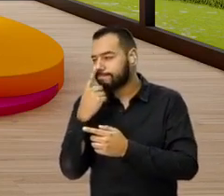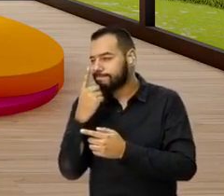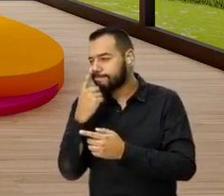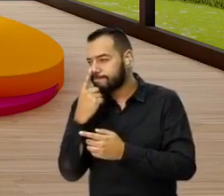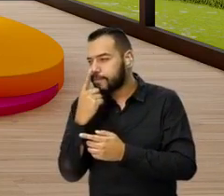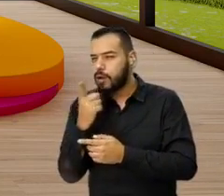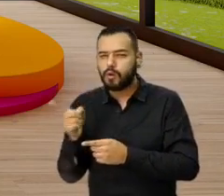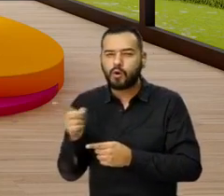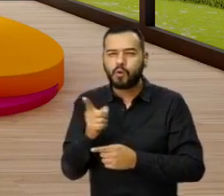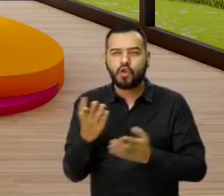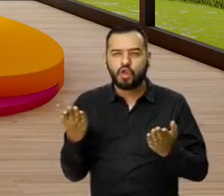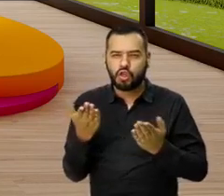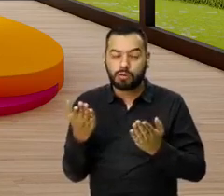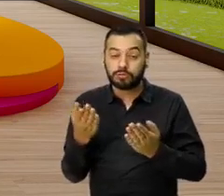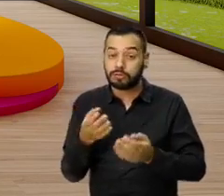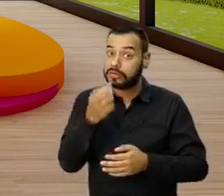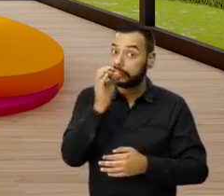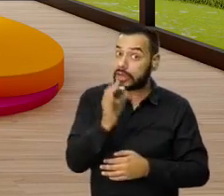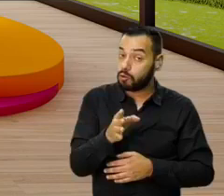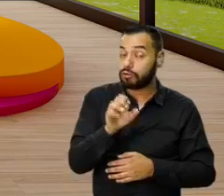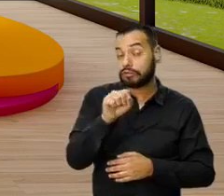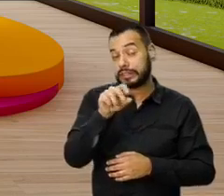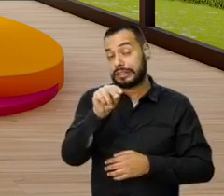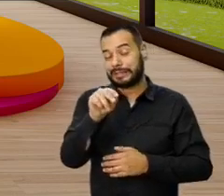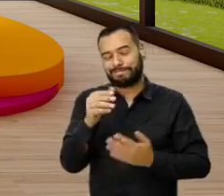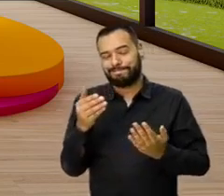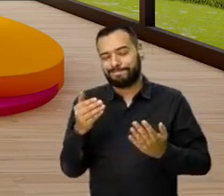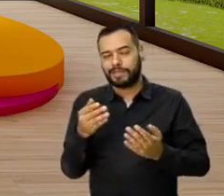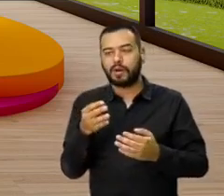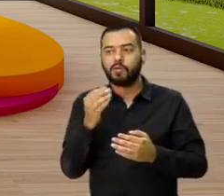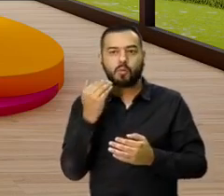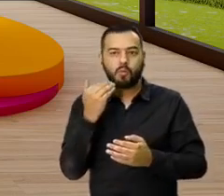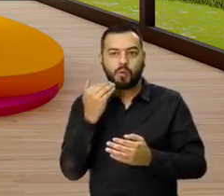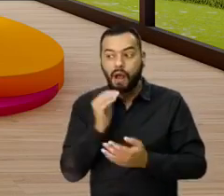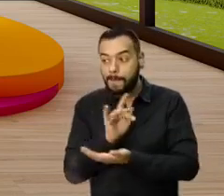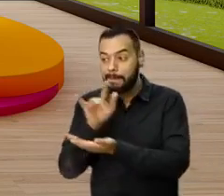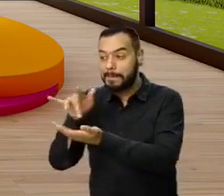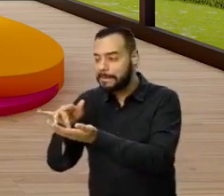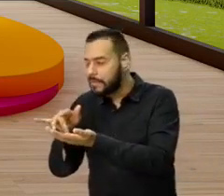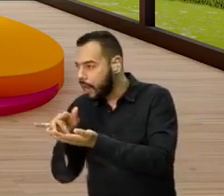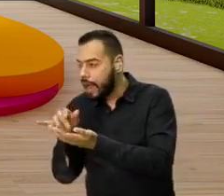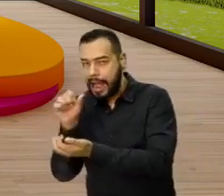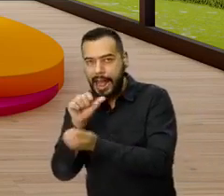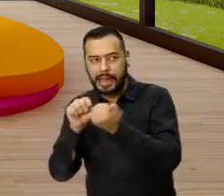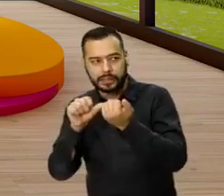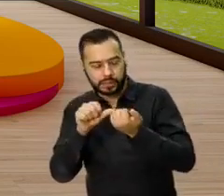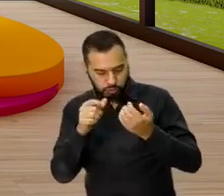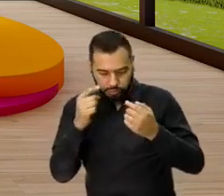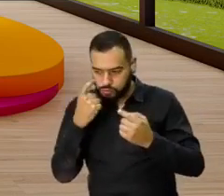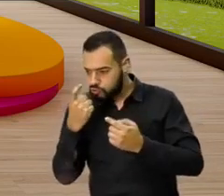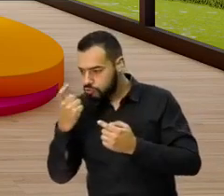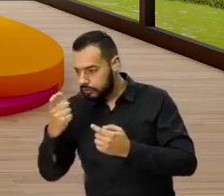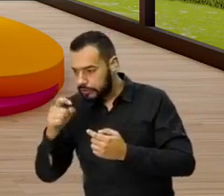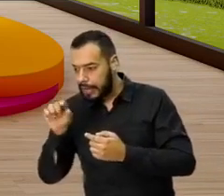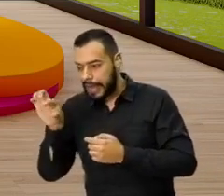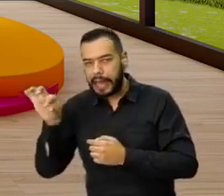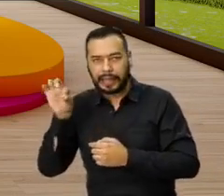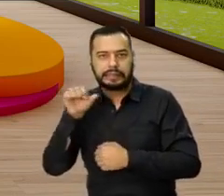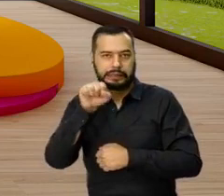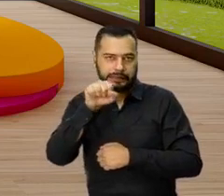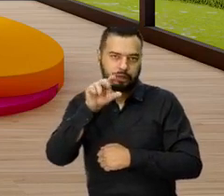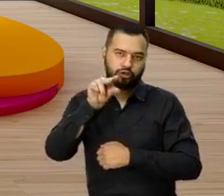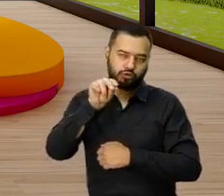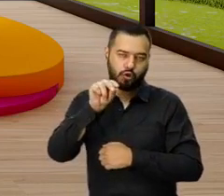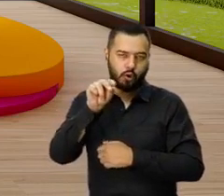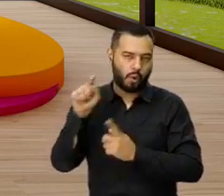mirando el inventario. Entonces no le puedo garantizar en ese momento, sino cuando llegue a la sala, el asesor le va a mirar y le dice, sí le tengo